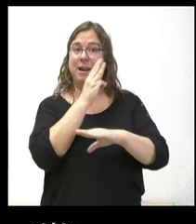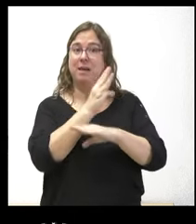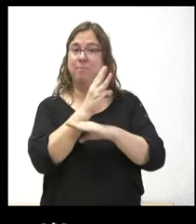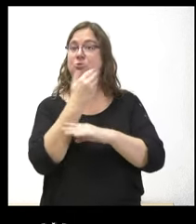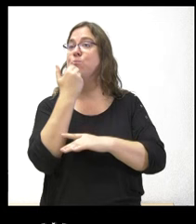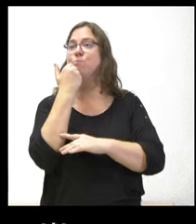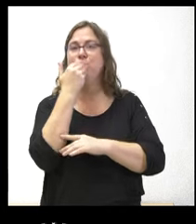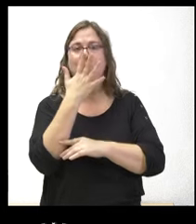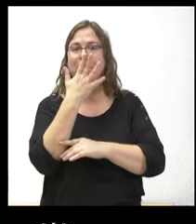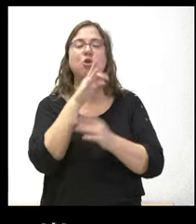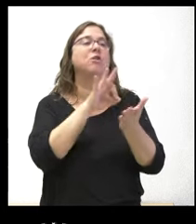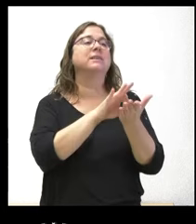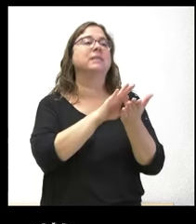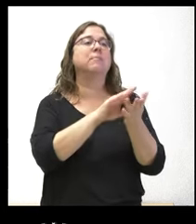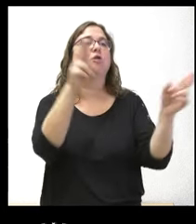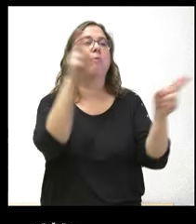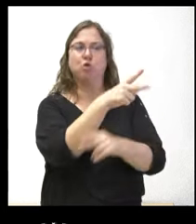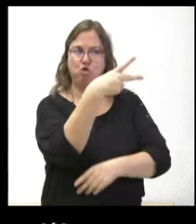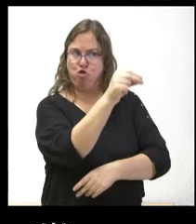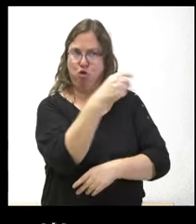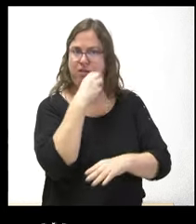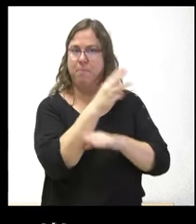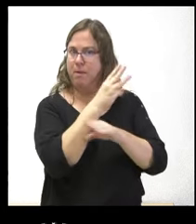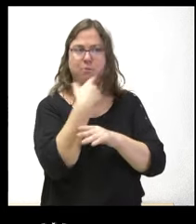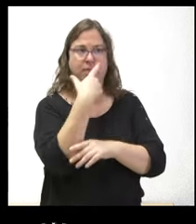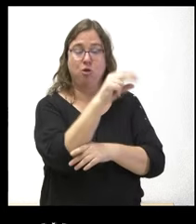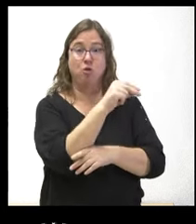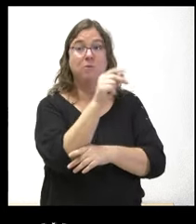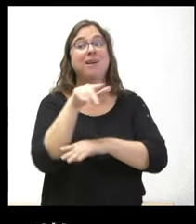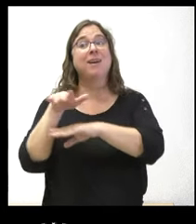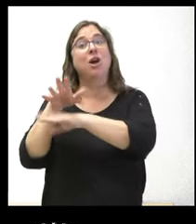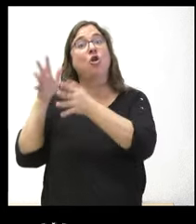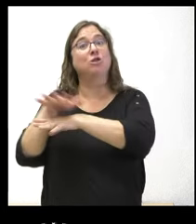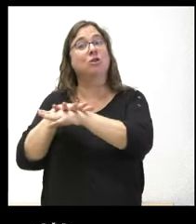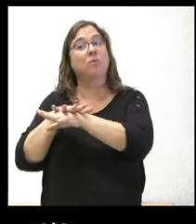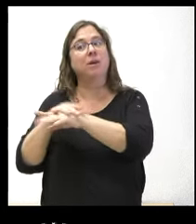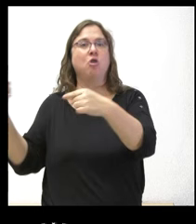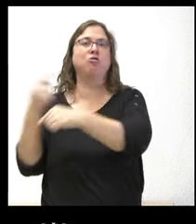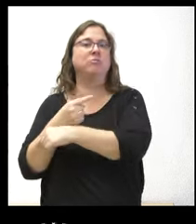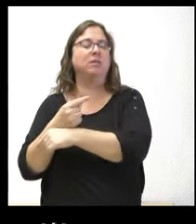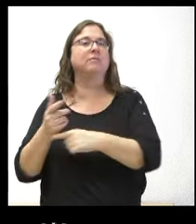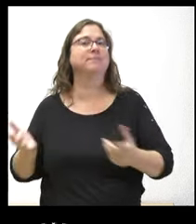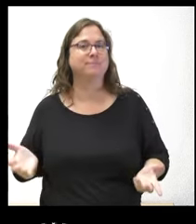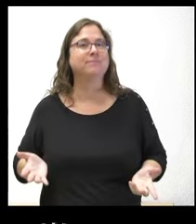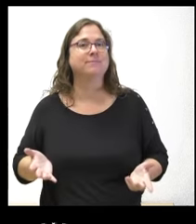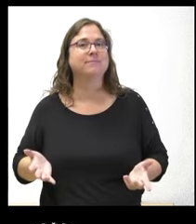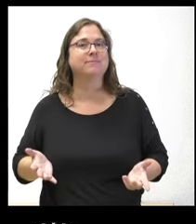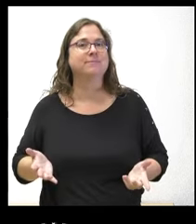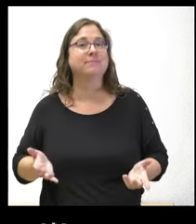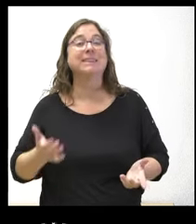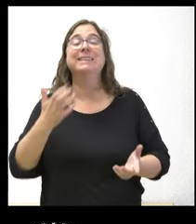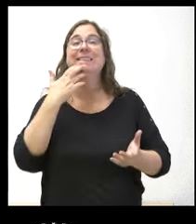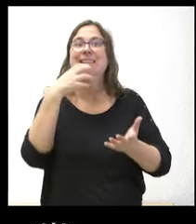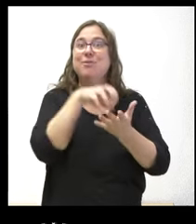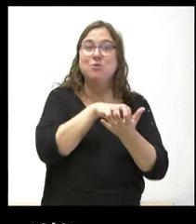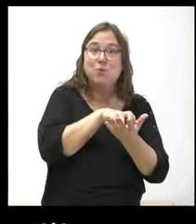se suprima tal servicio y el consejo de gobierno por ejemplo decide que no o decide que sí ustedes ante las dudas que